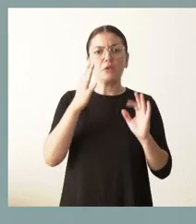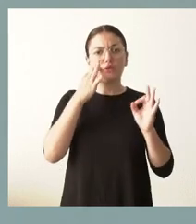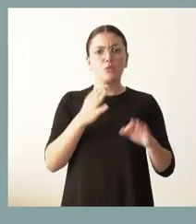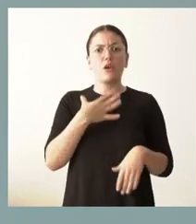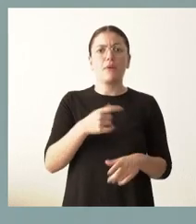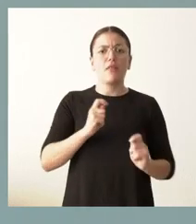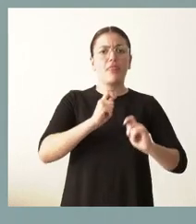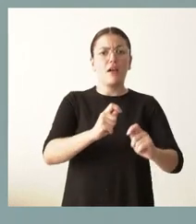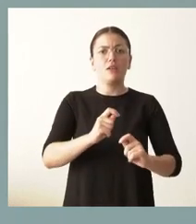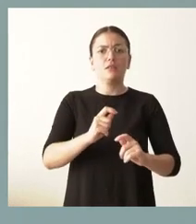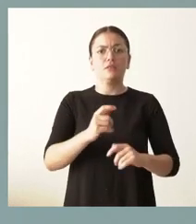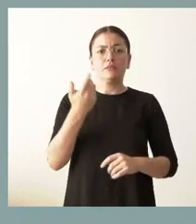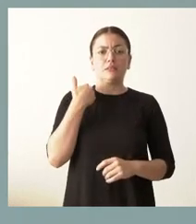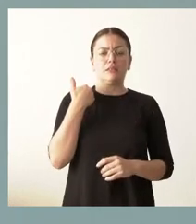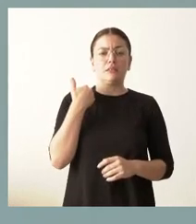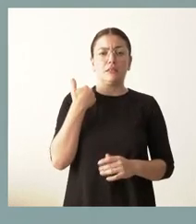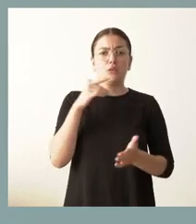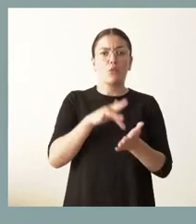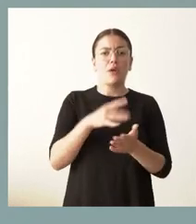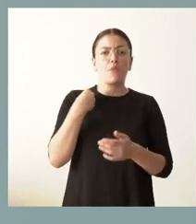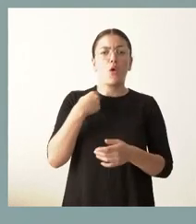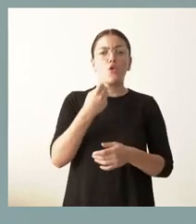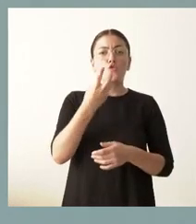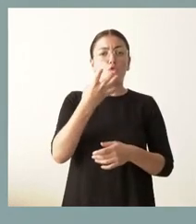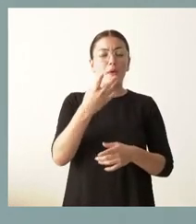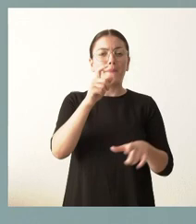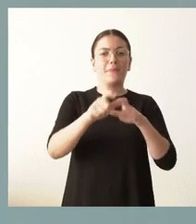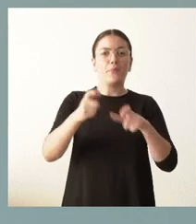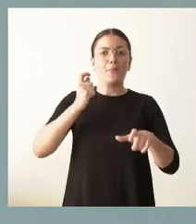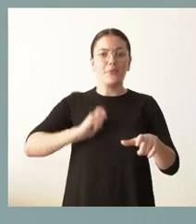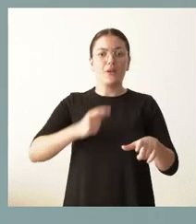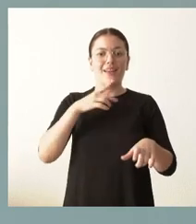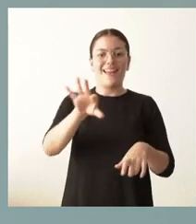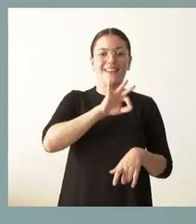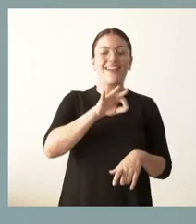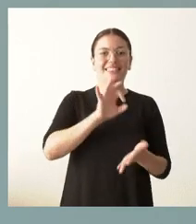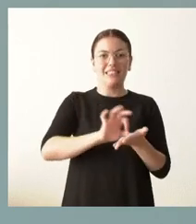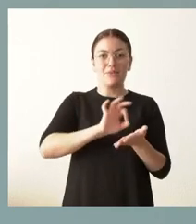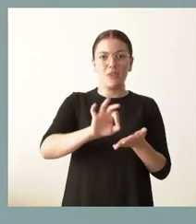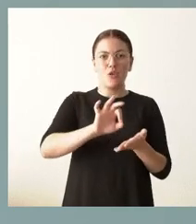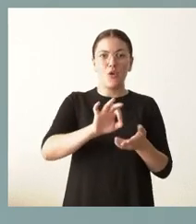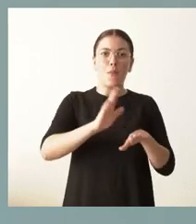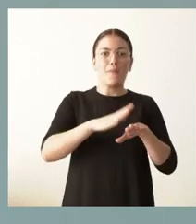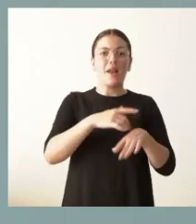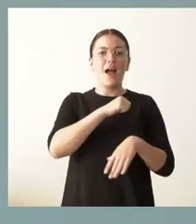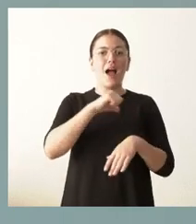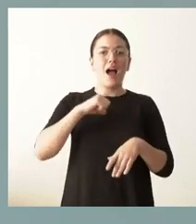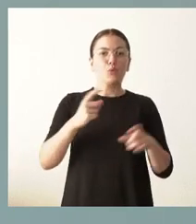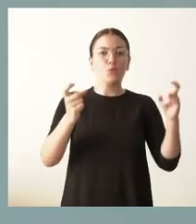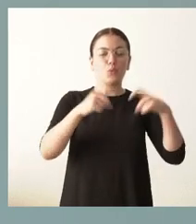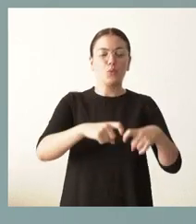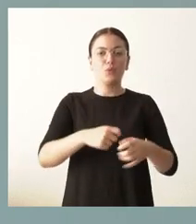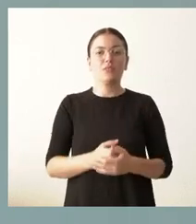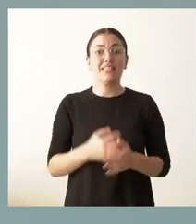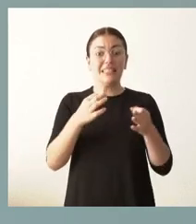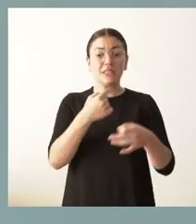Les ofrecimos en momento el número de profesionales que han optado por este servicio de autoconcertación, que